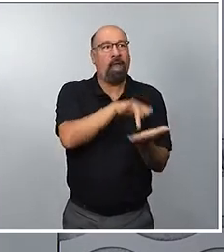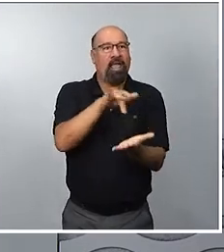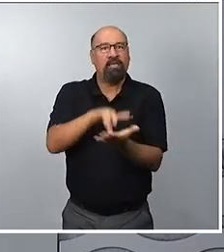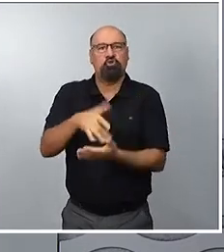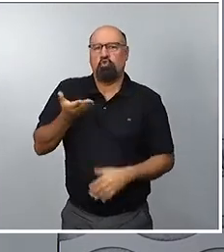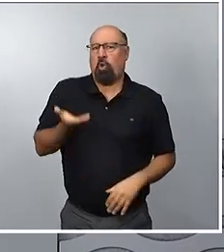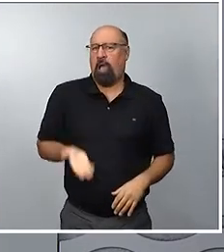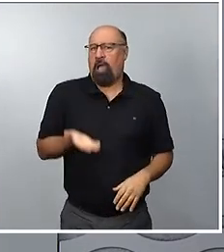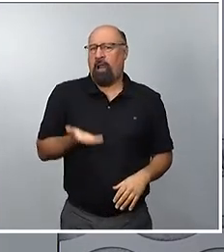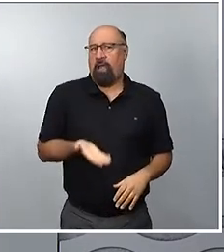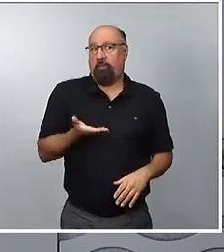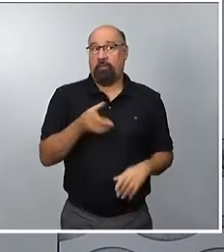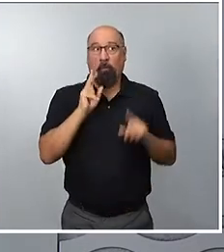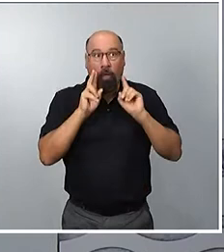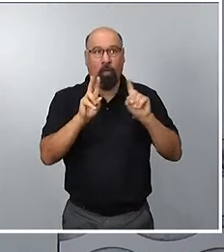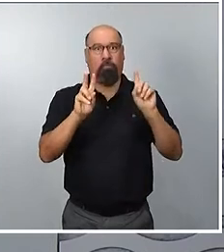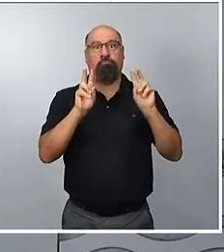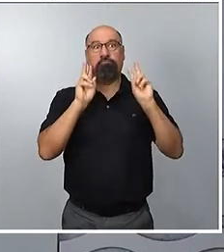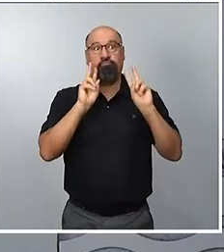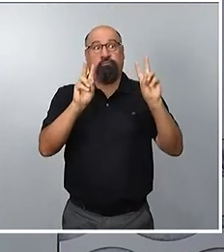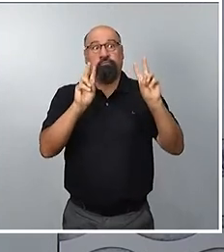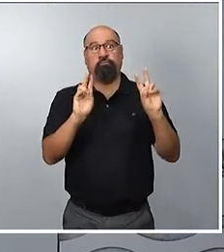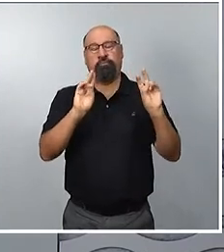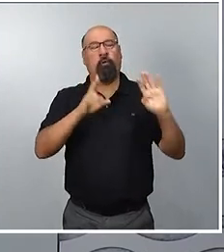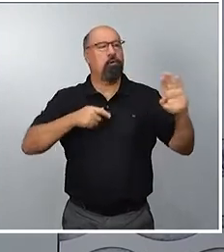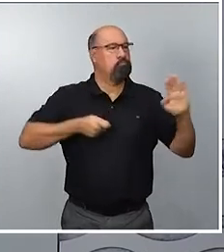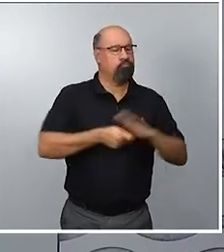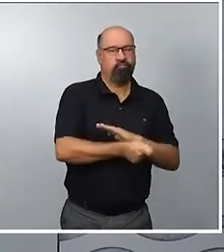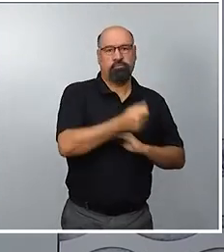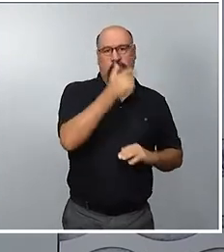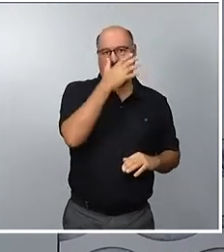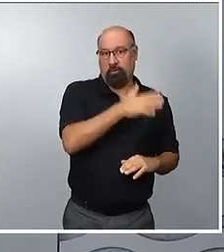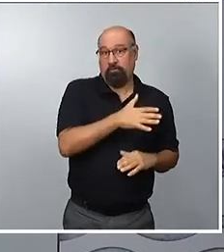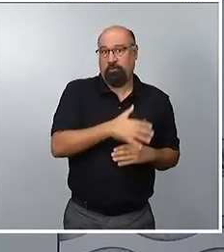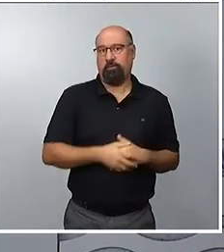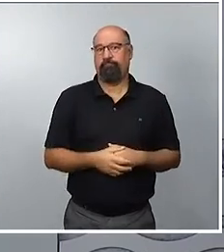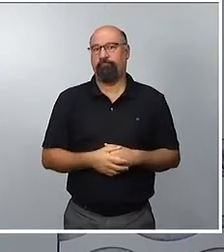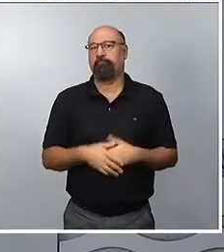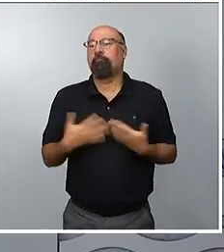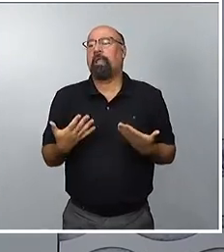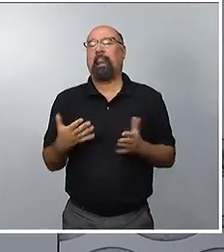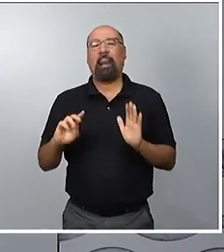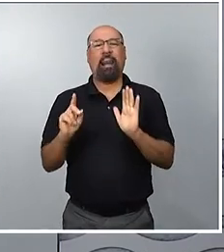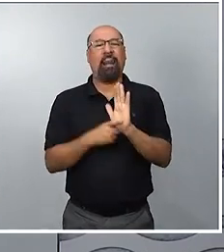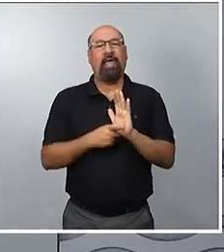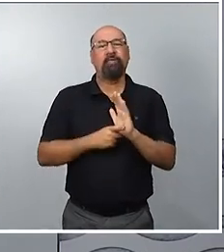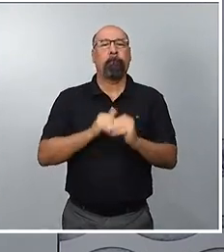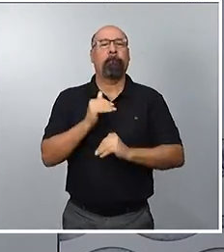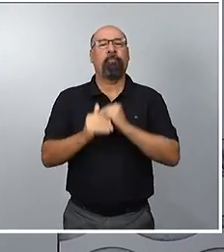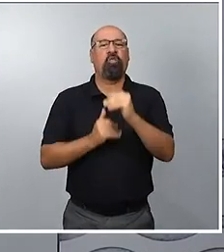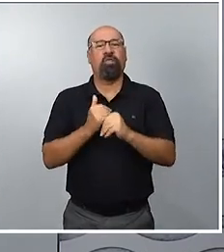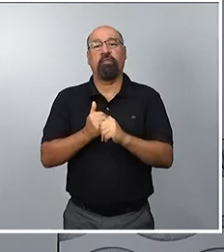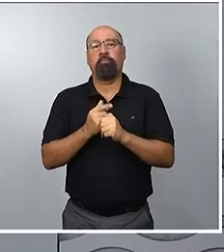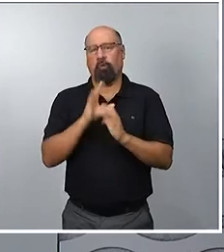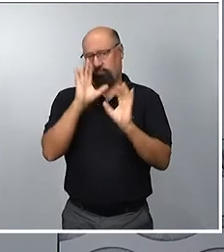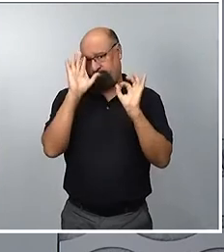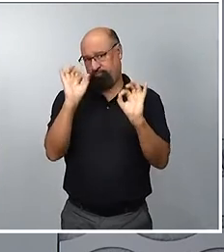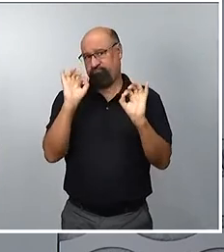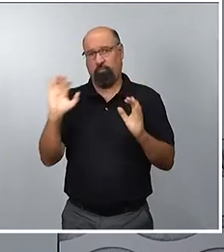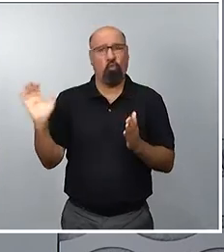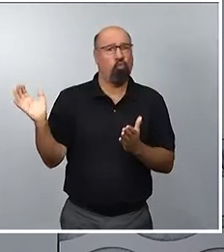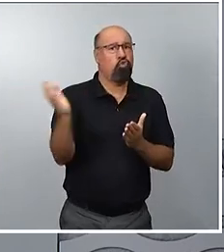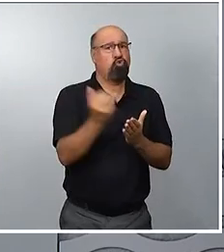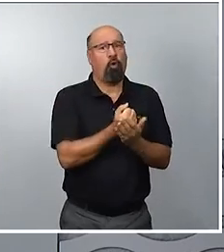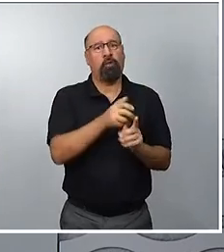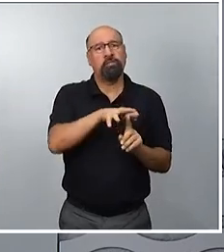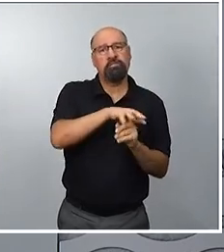y, por lo tanto, no nos situamos en ese escenario. Pero debo decirle, nuestras leyes y procedimientos contemplan todos los escenarios